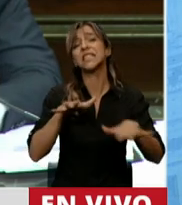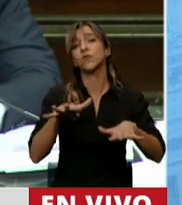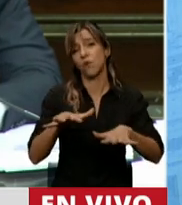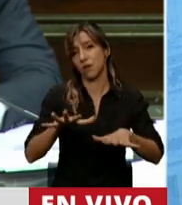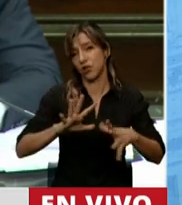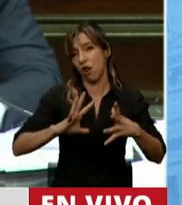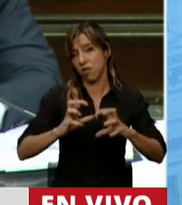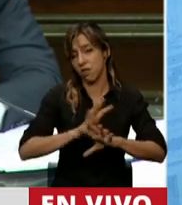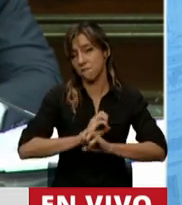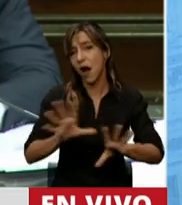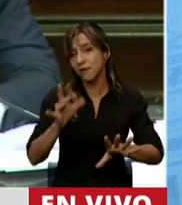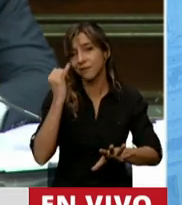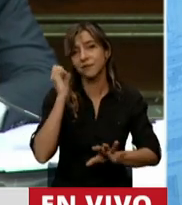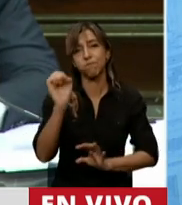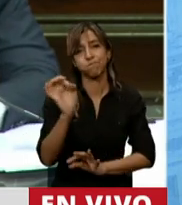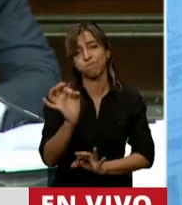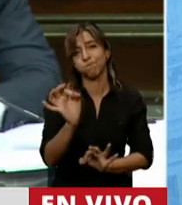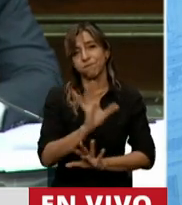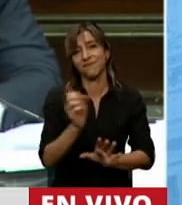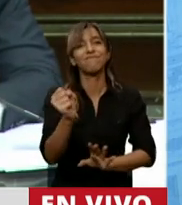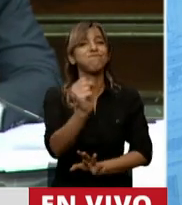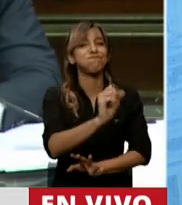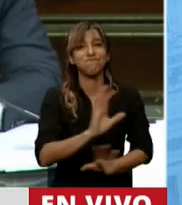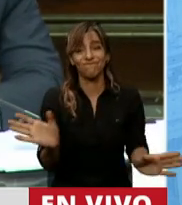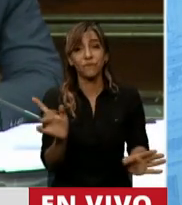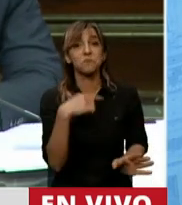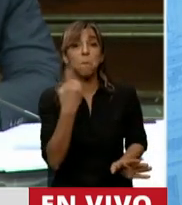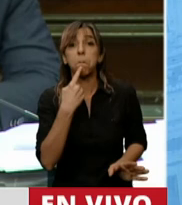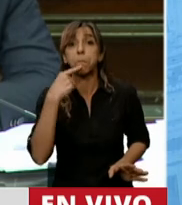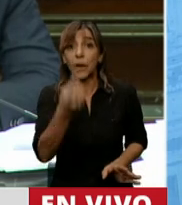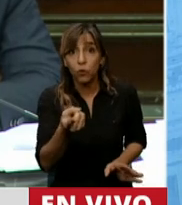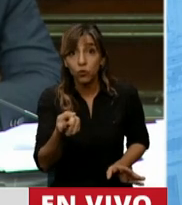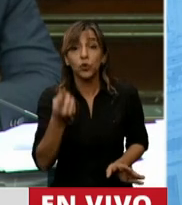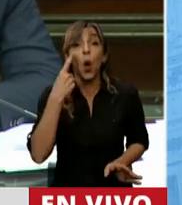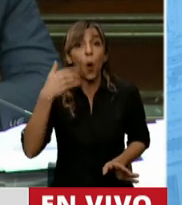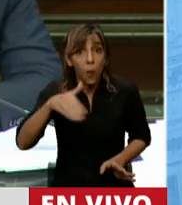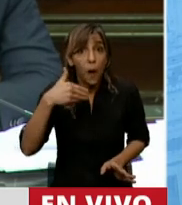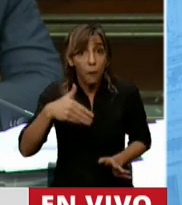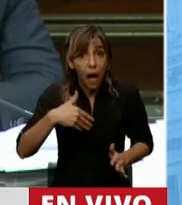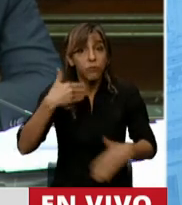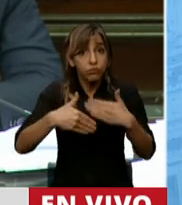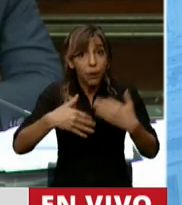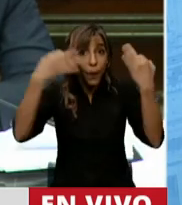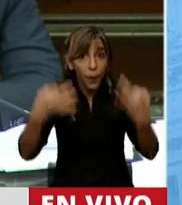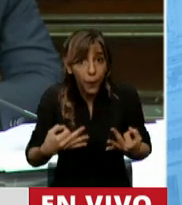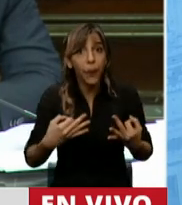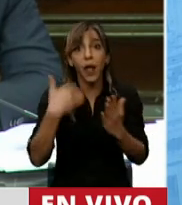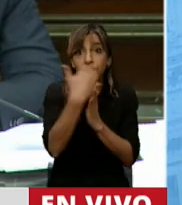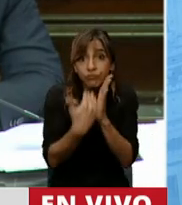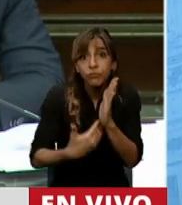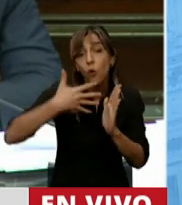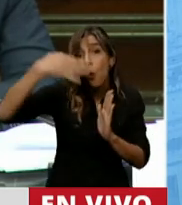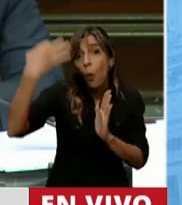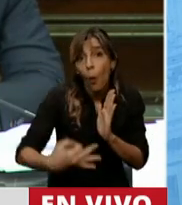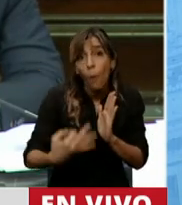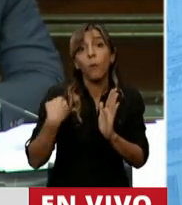piensa concretar la segmentación de retenciones? ¿O durante cuánto tiempo más piensan seguir evaluando